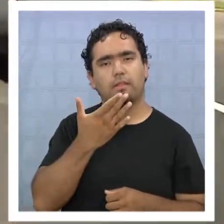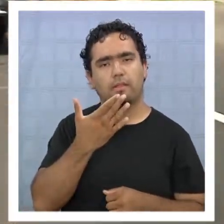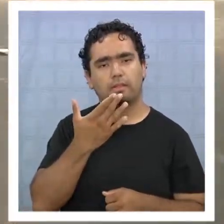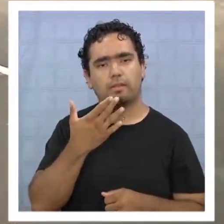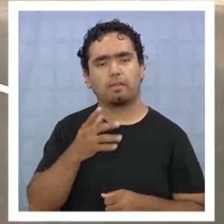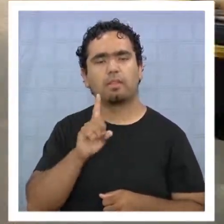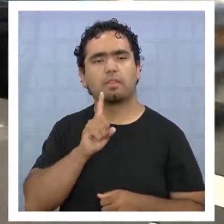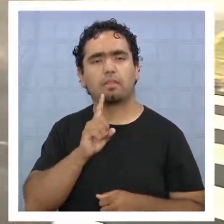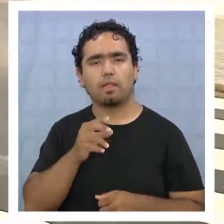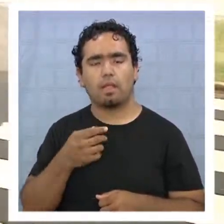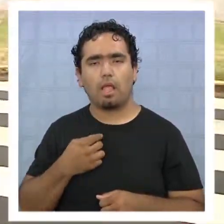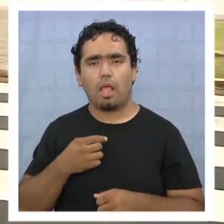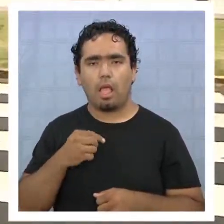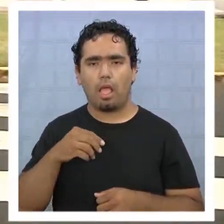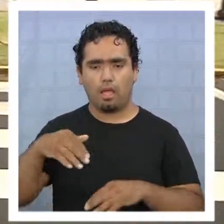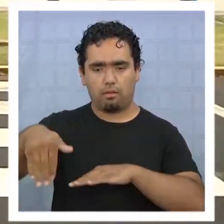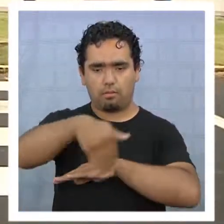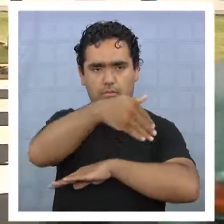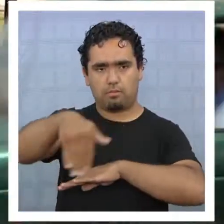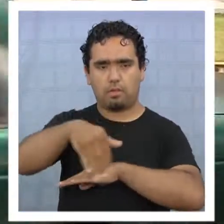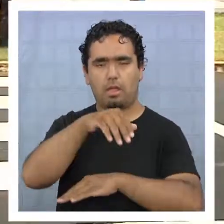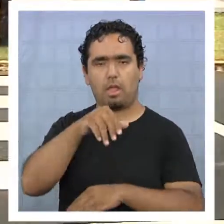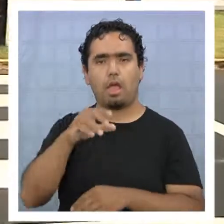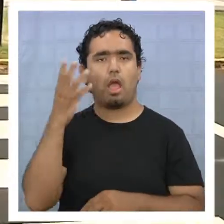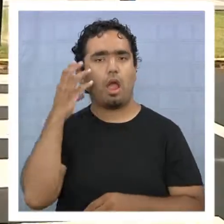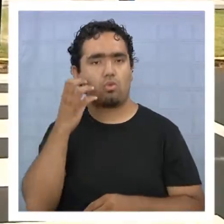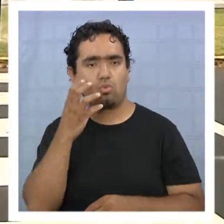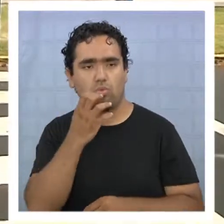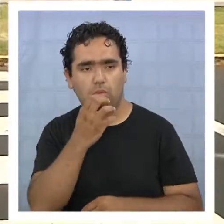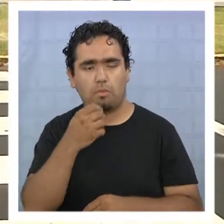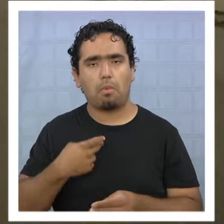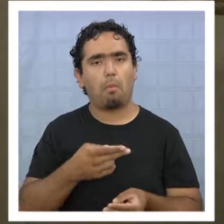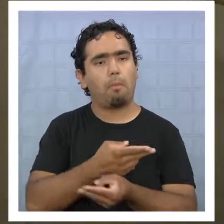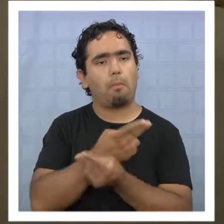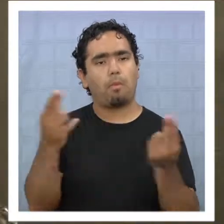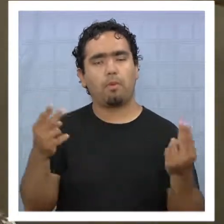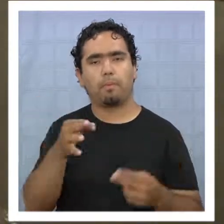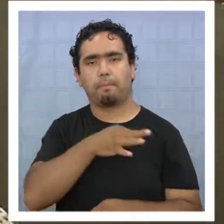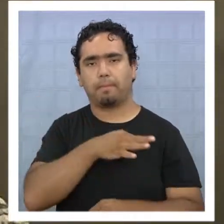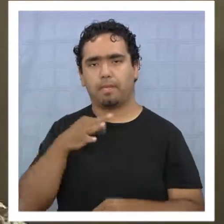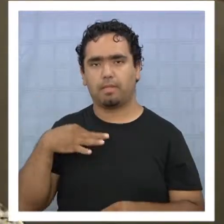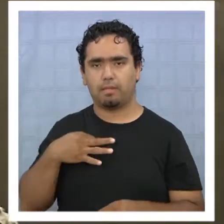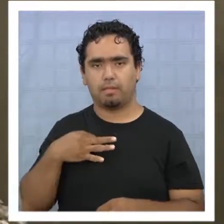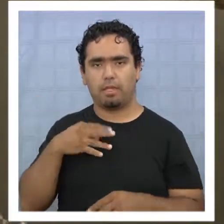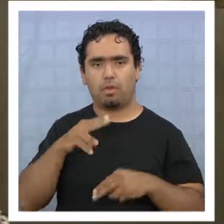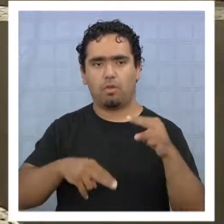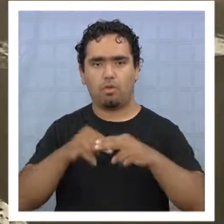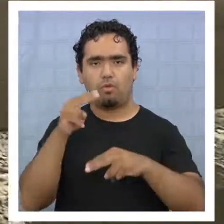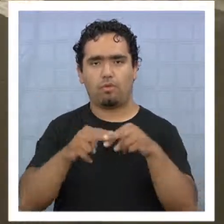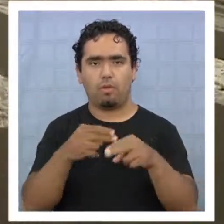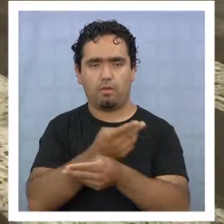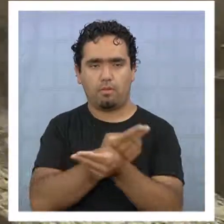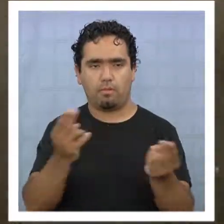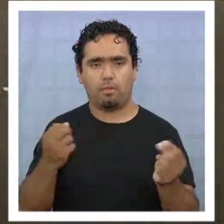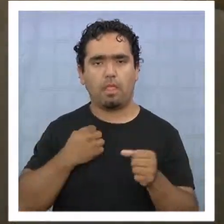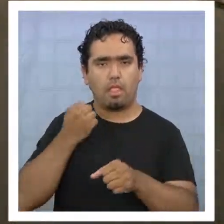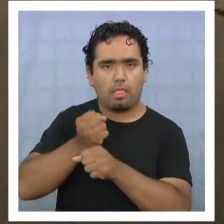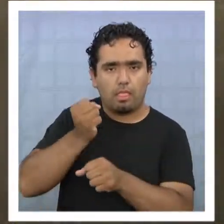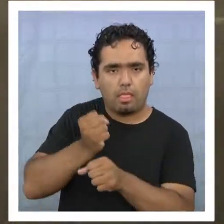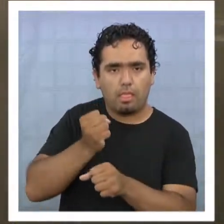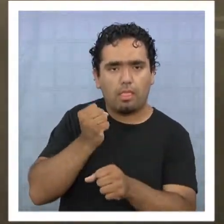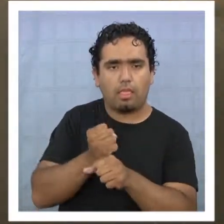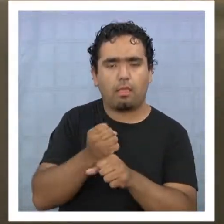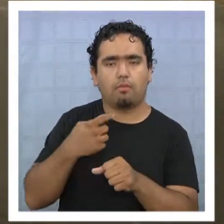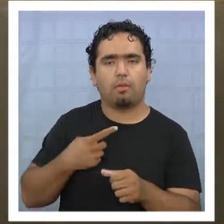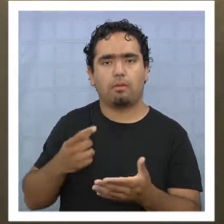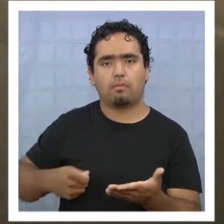función que se decretó este año que la avenida Arturo Prat es camino público. Por lo que pasa a depender del Ministerio de Obras Públicas